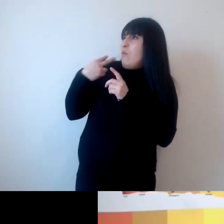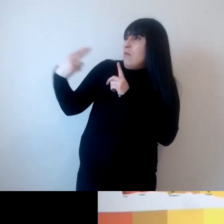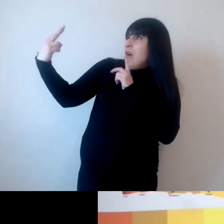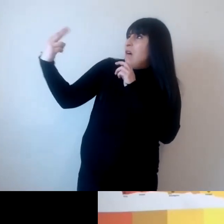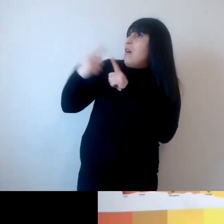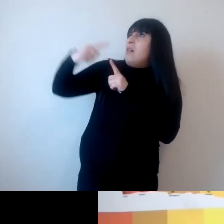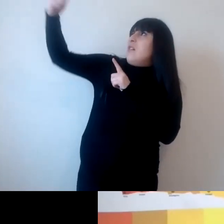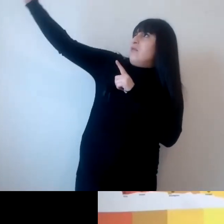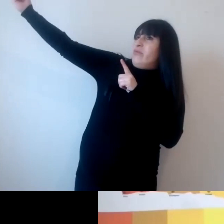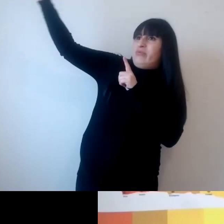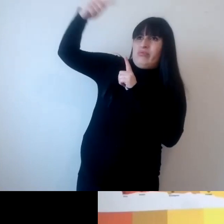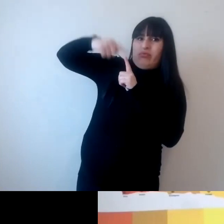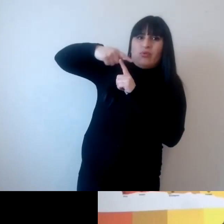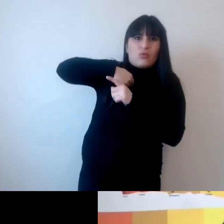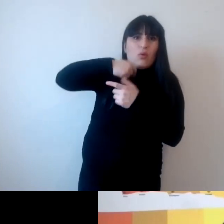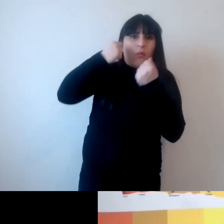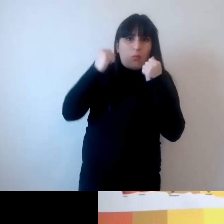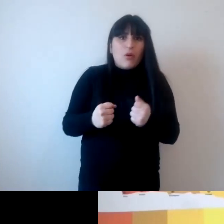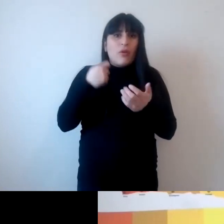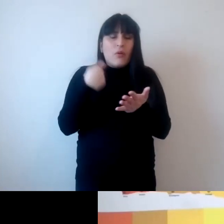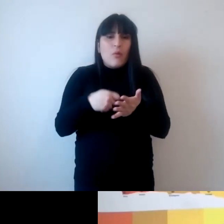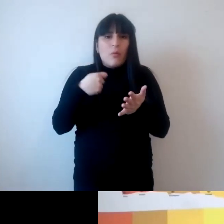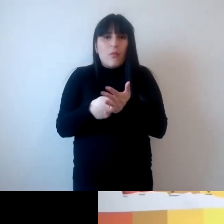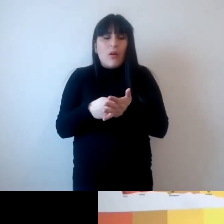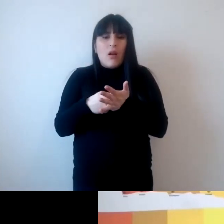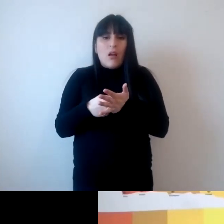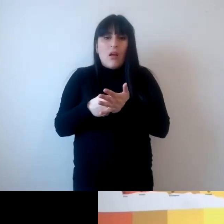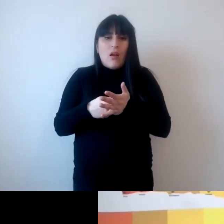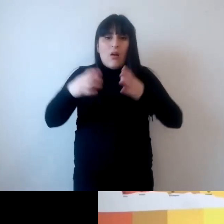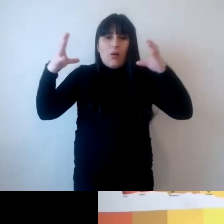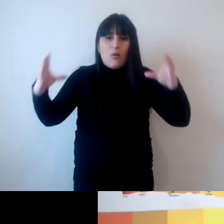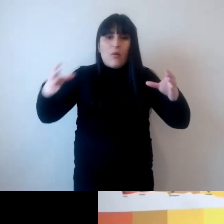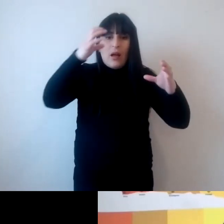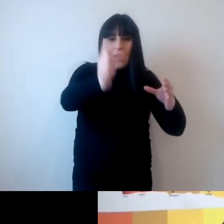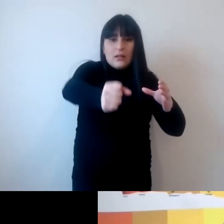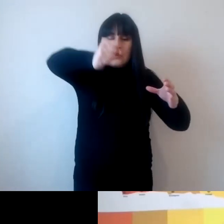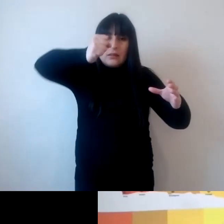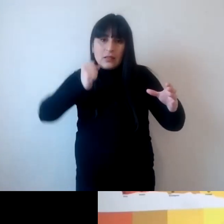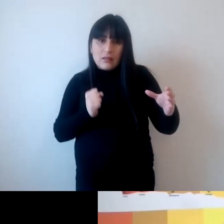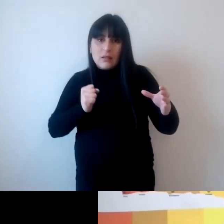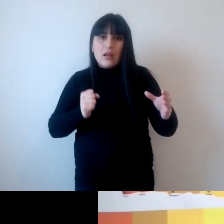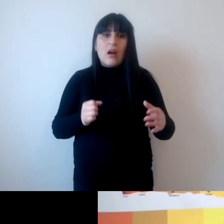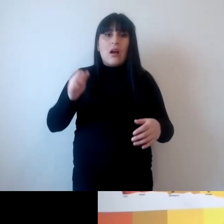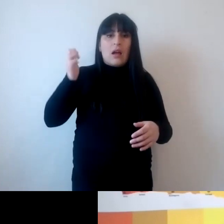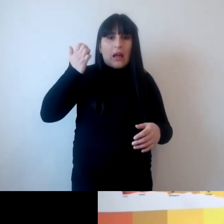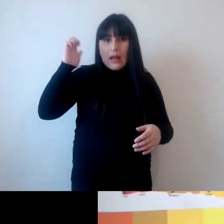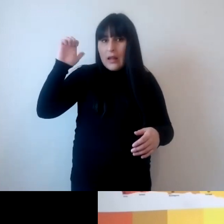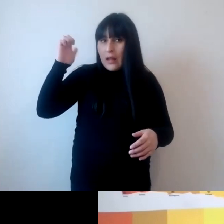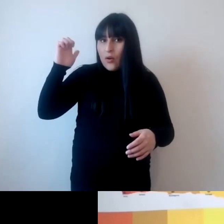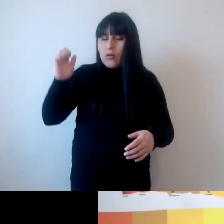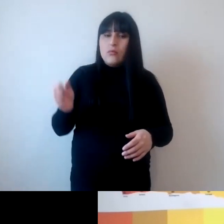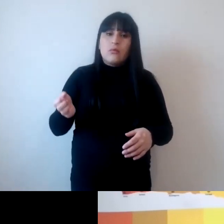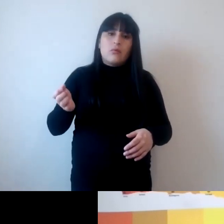es absurdo yo puedo comprar una sandía de Chile en enero en España